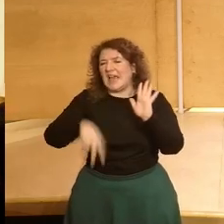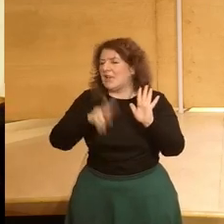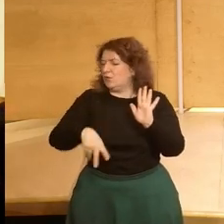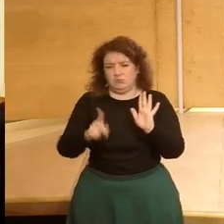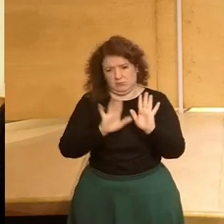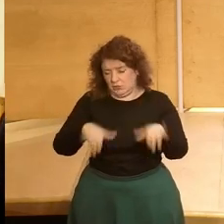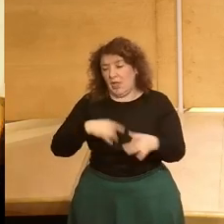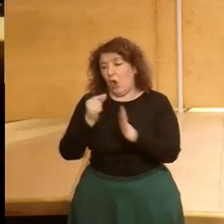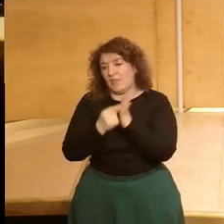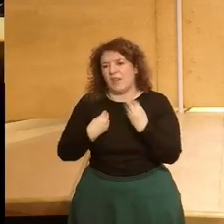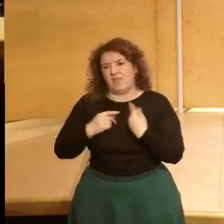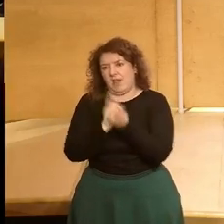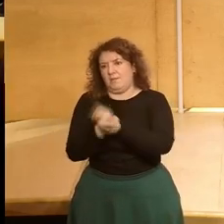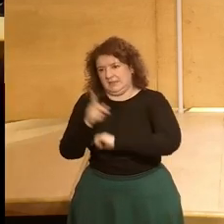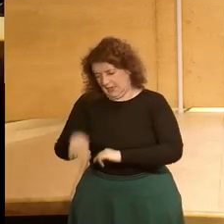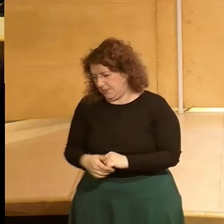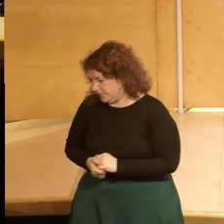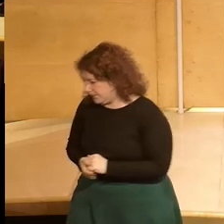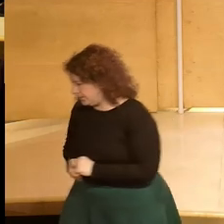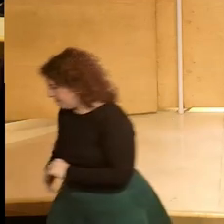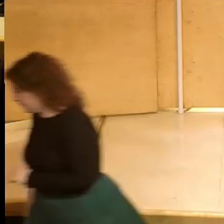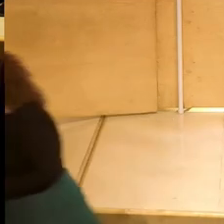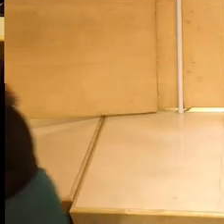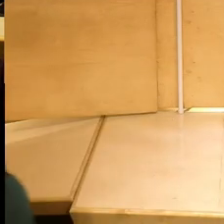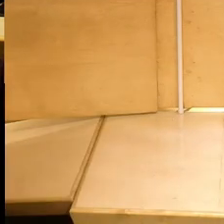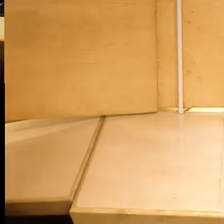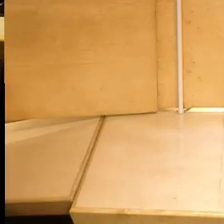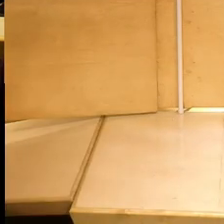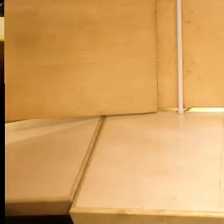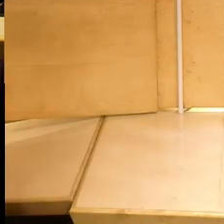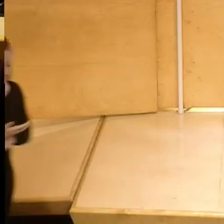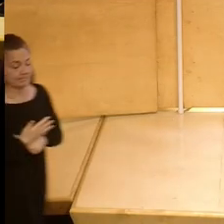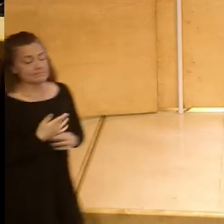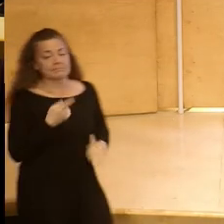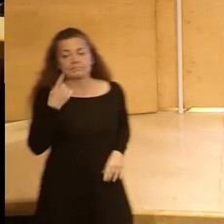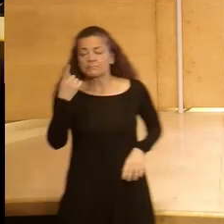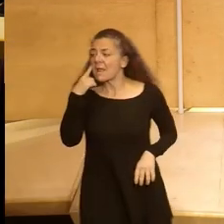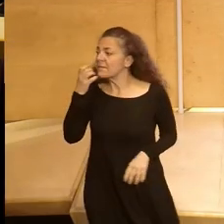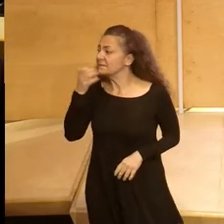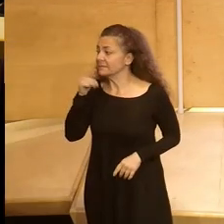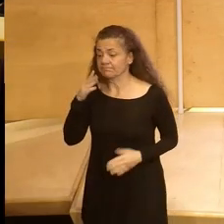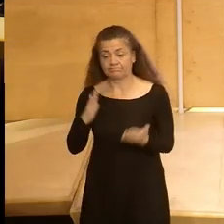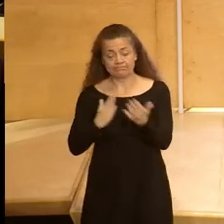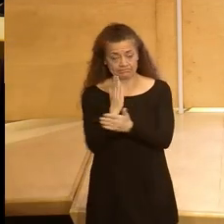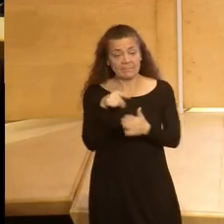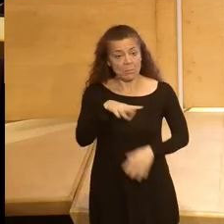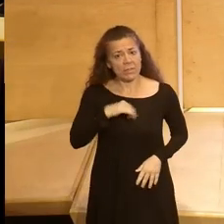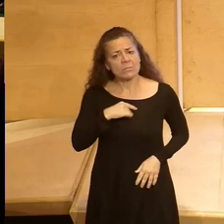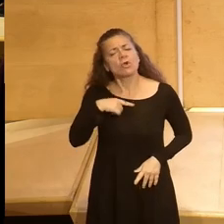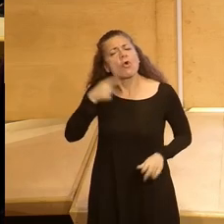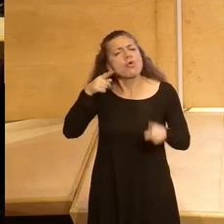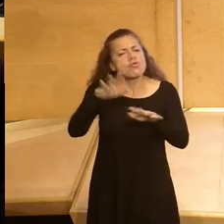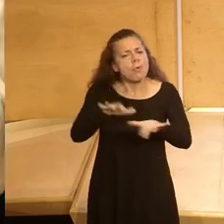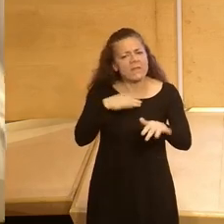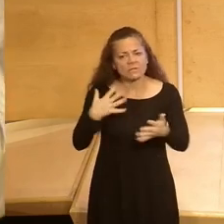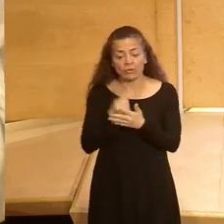de vida esperemos que consigamos frenar eso y consigamos convencer a todo el mundo de que la democracia efectivamente es